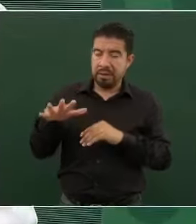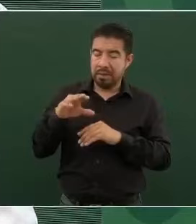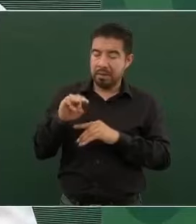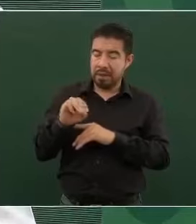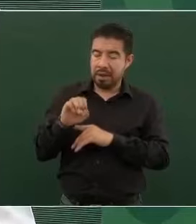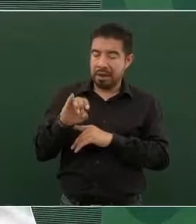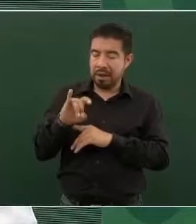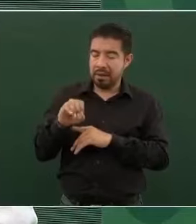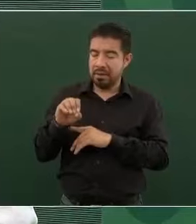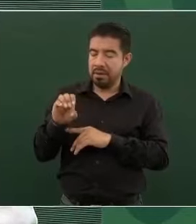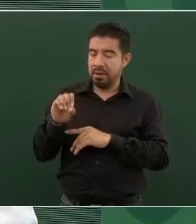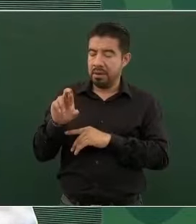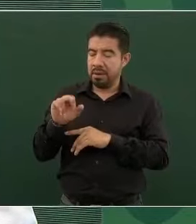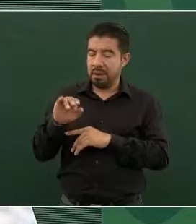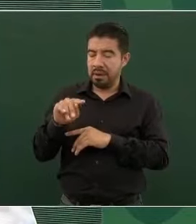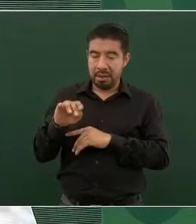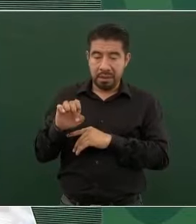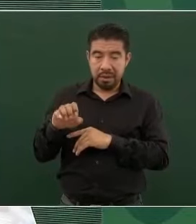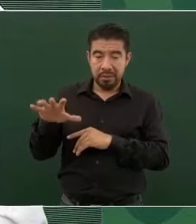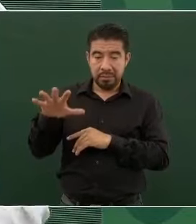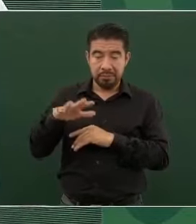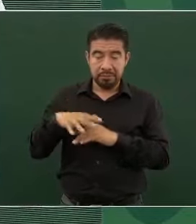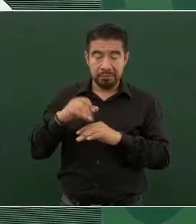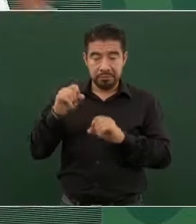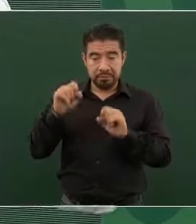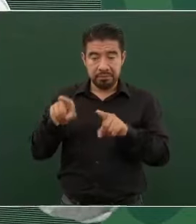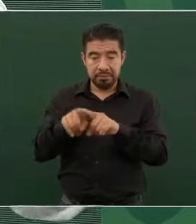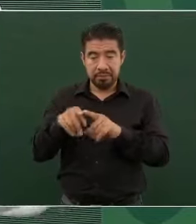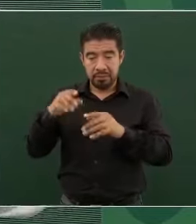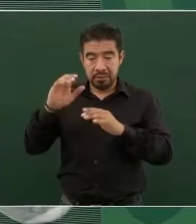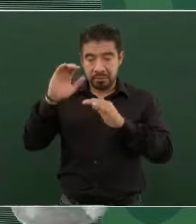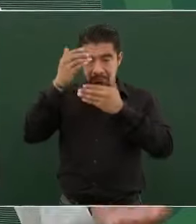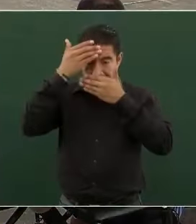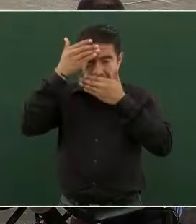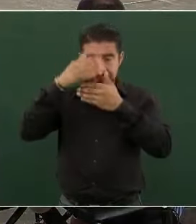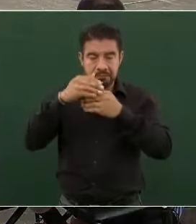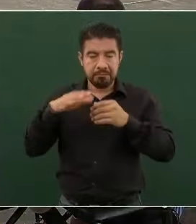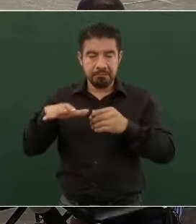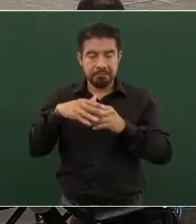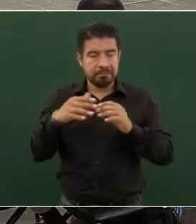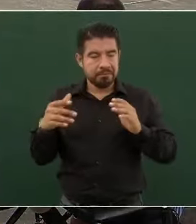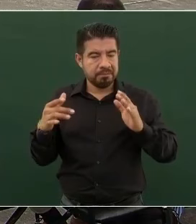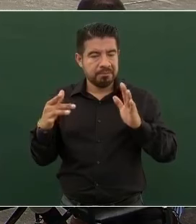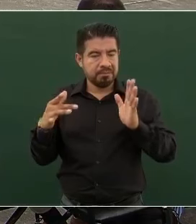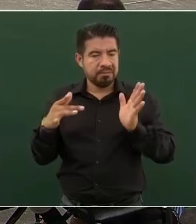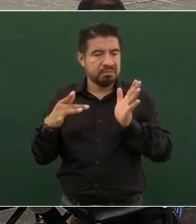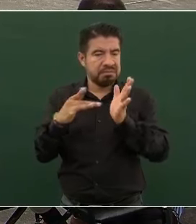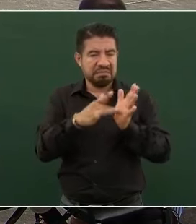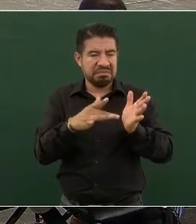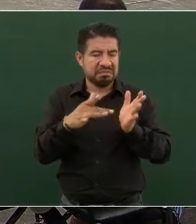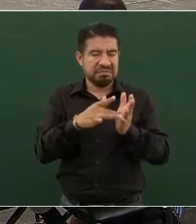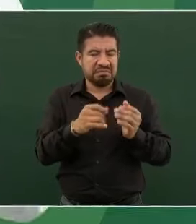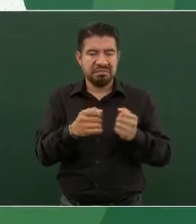dinero. Pero ¿cuánto aportan para la cooperación